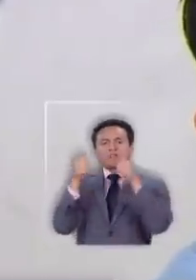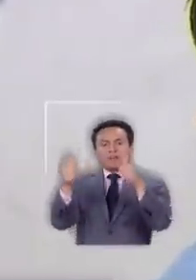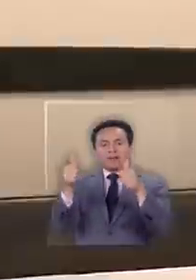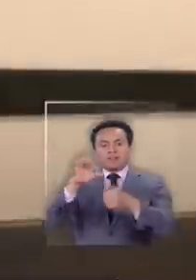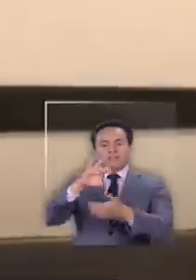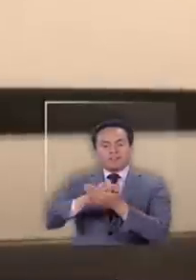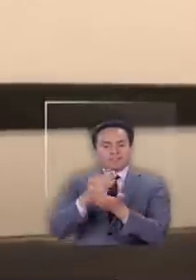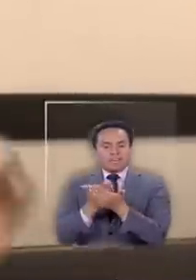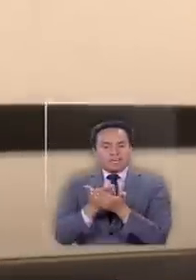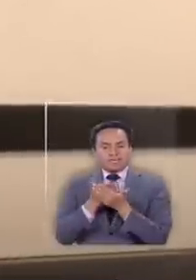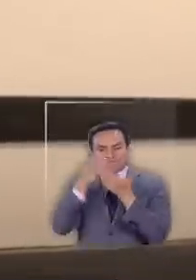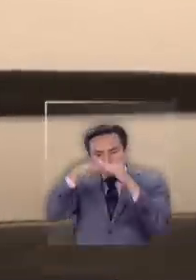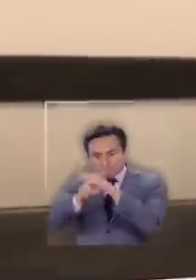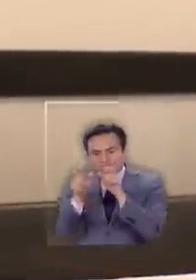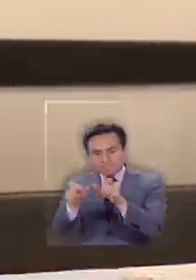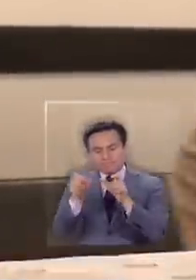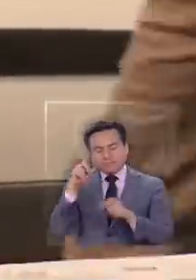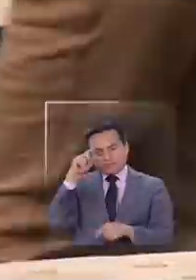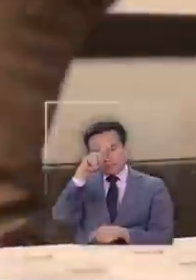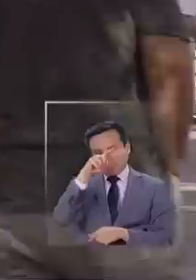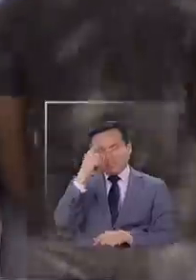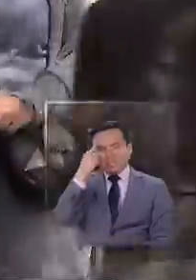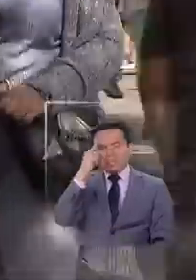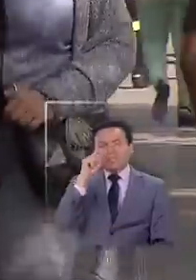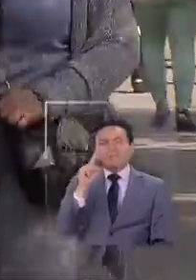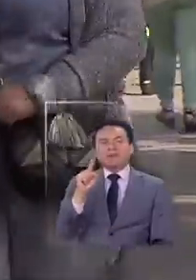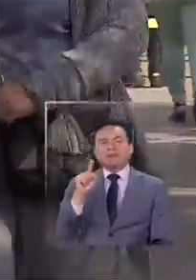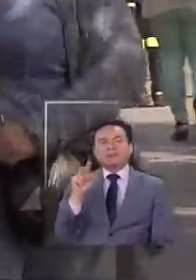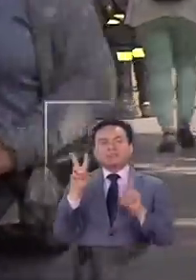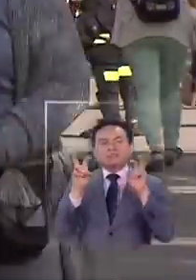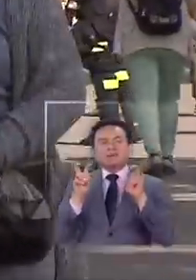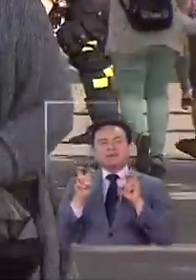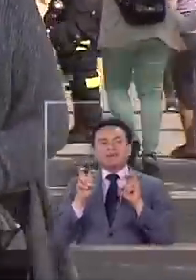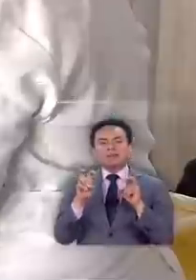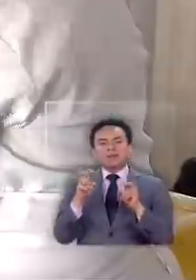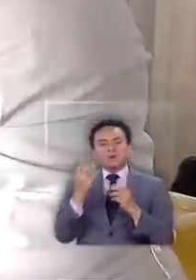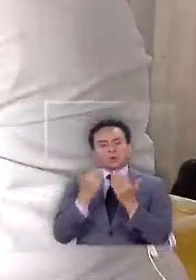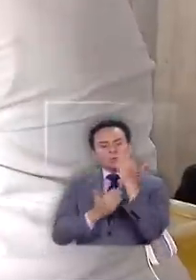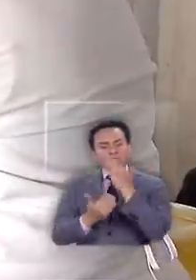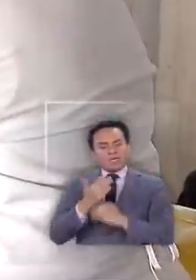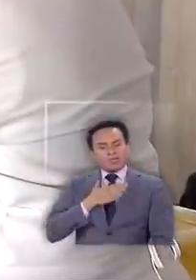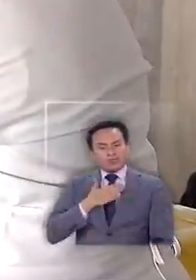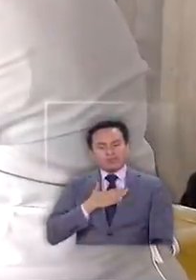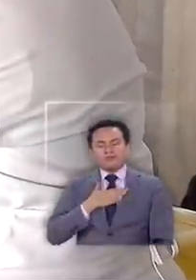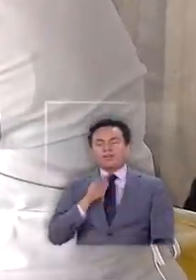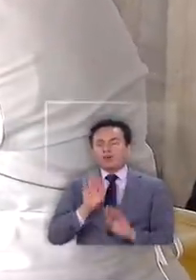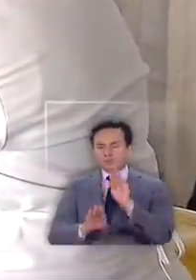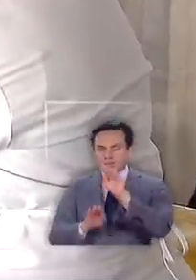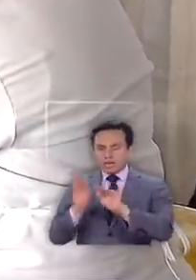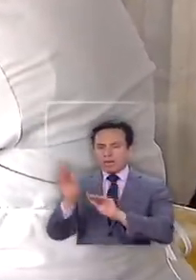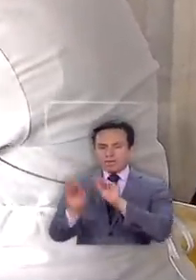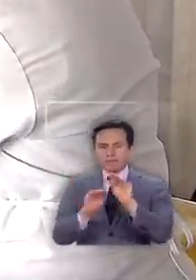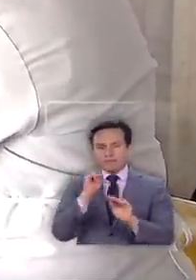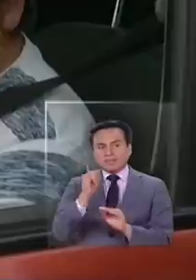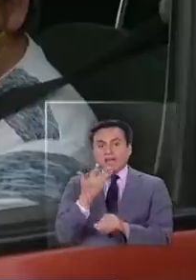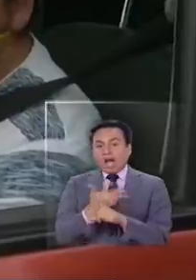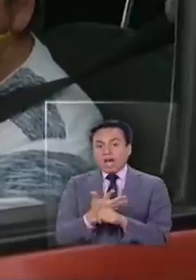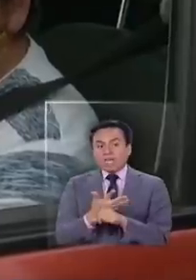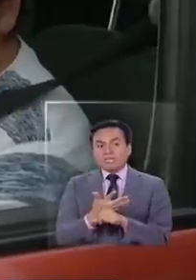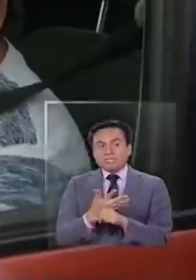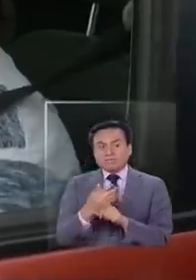sanitaria haga una inspección, pero por el propio autocuidado sería recomendable, sí, que cuando hay